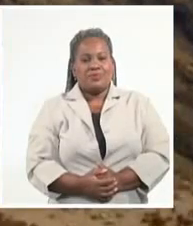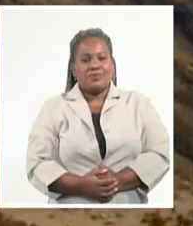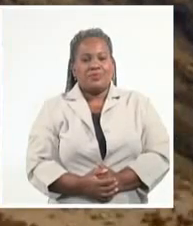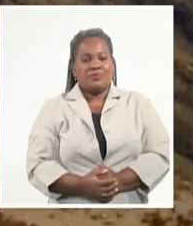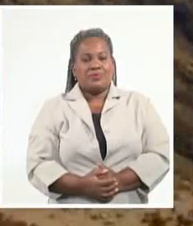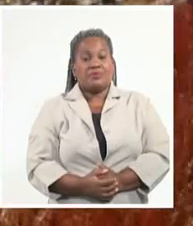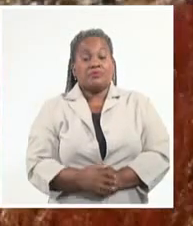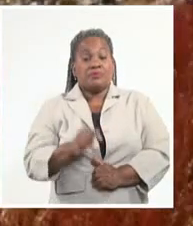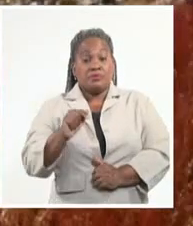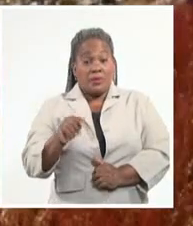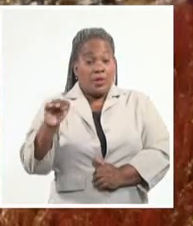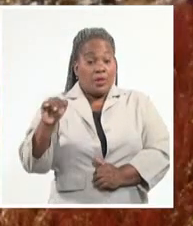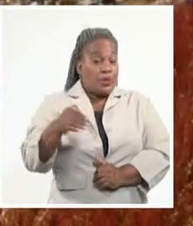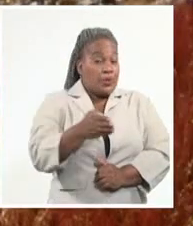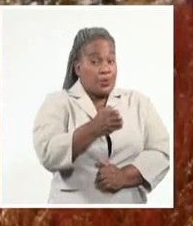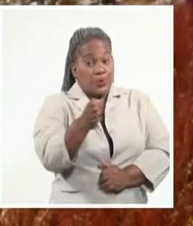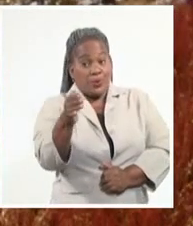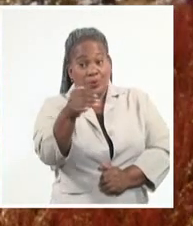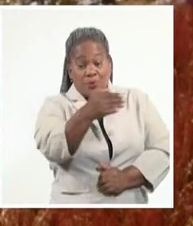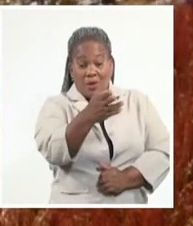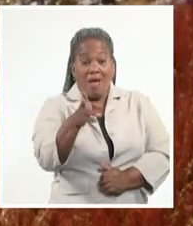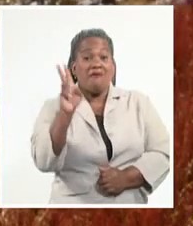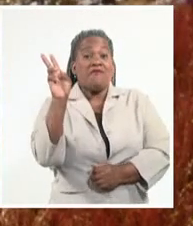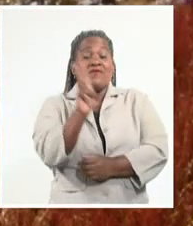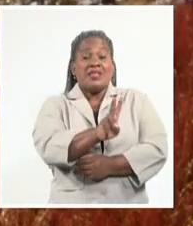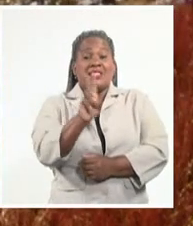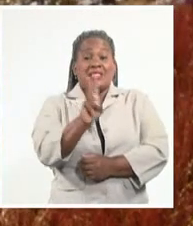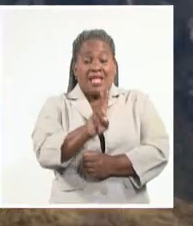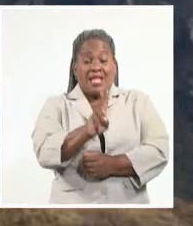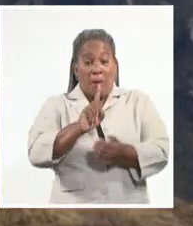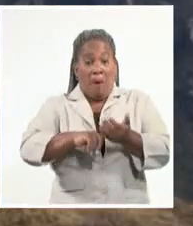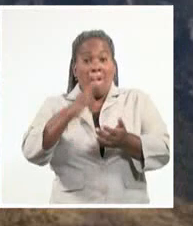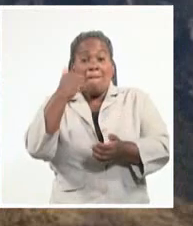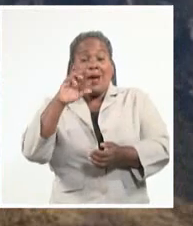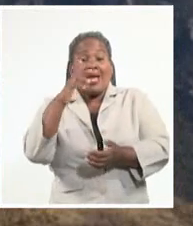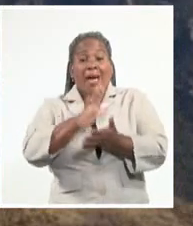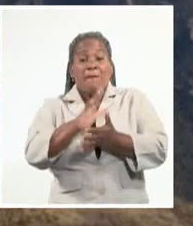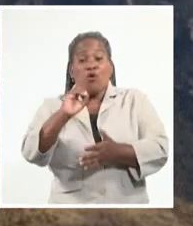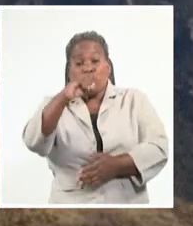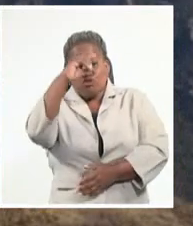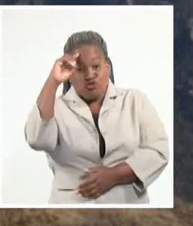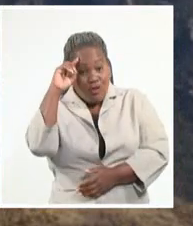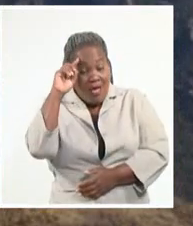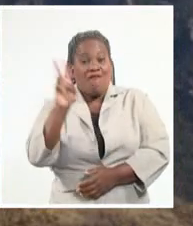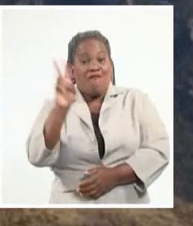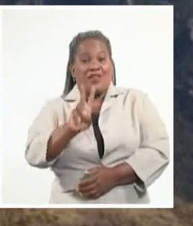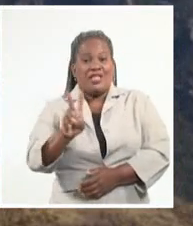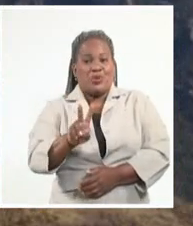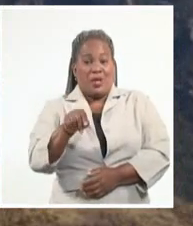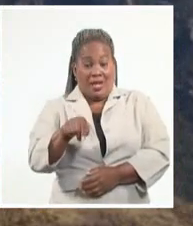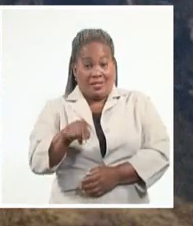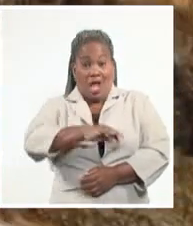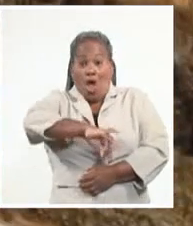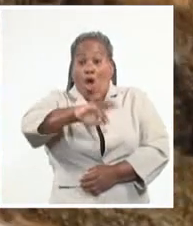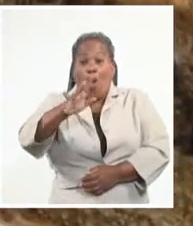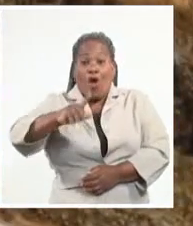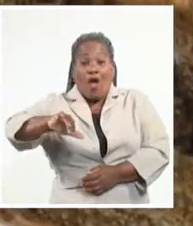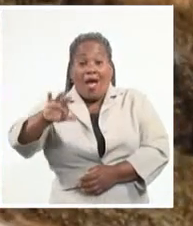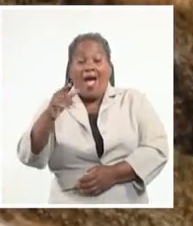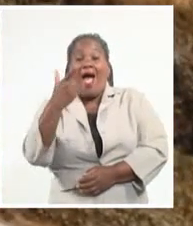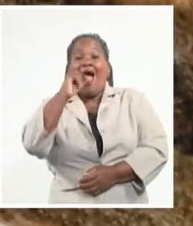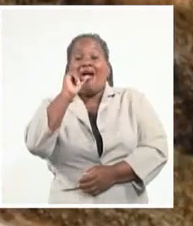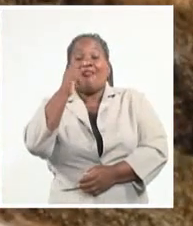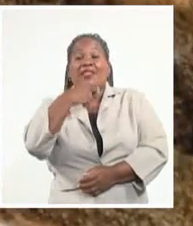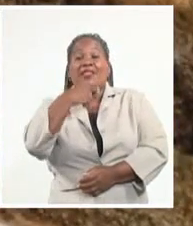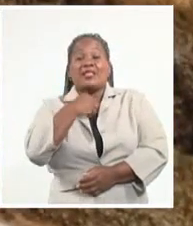Durante el trayecto realizamos una visita a los páramos venezolanos, pertenecientes a la cordillera de los Andes, con